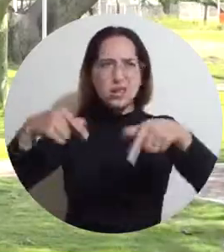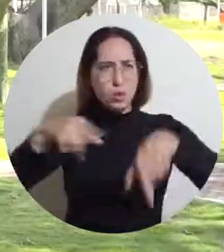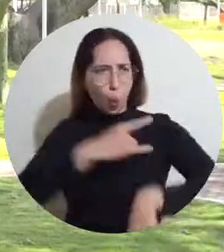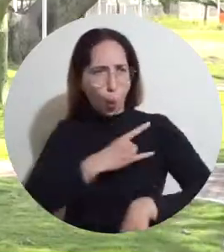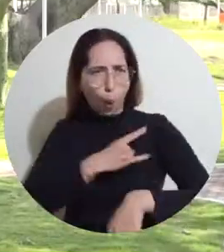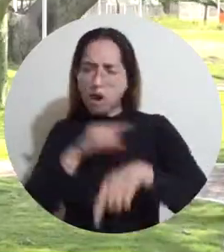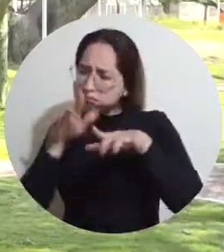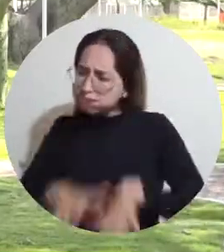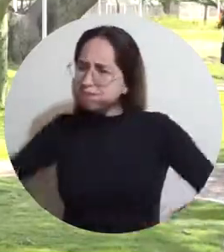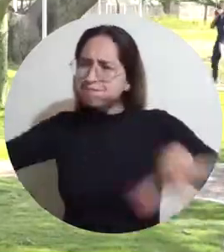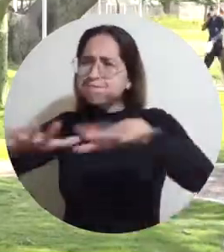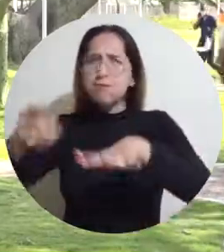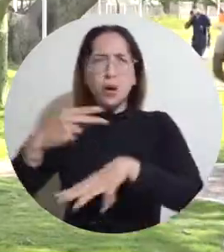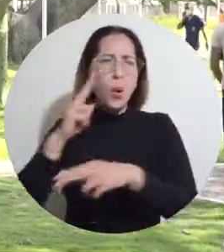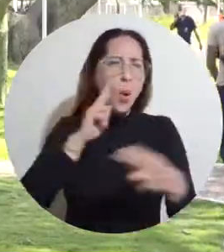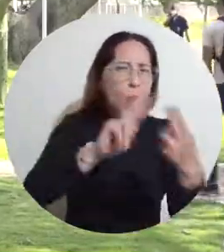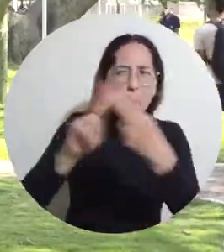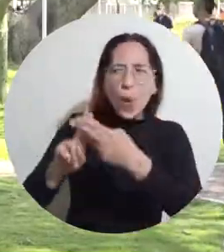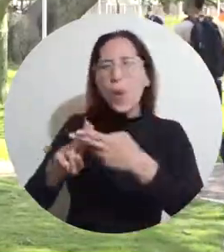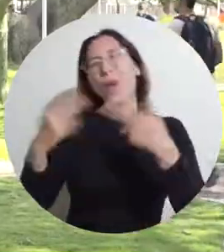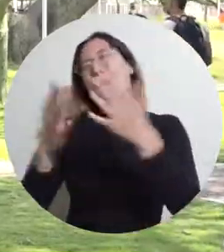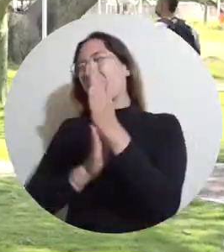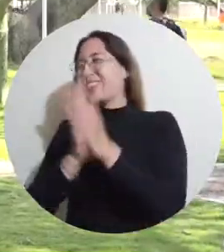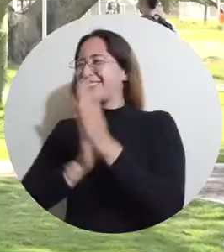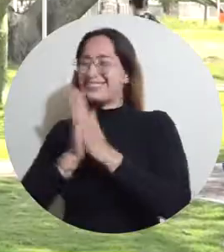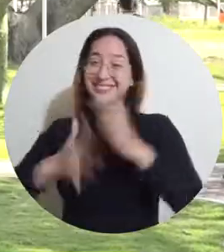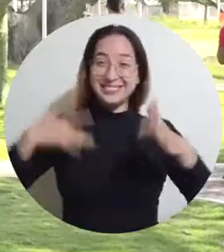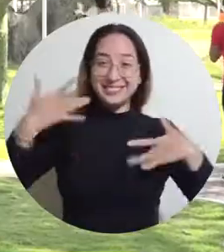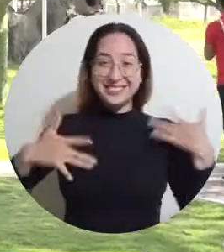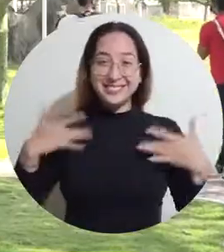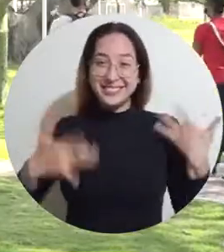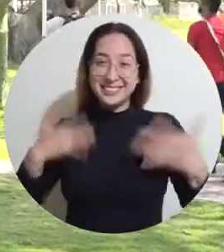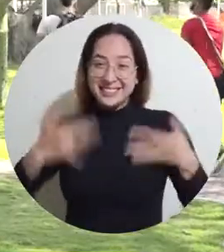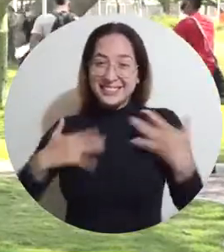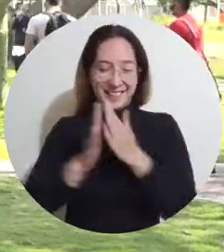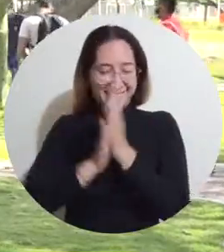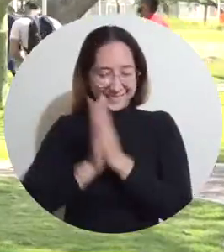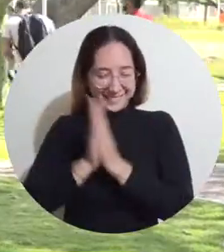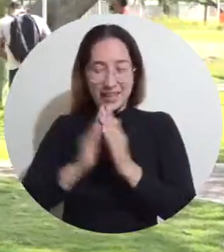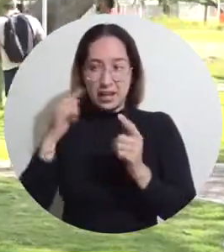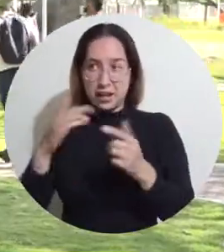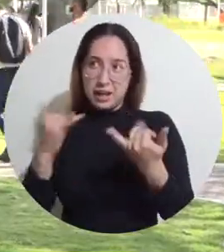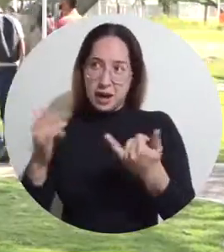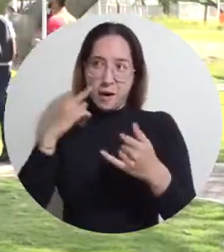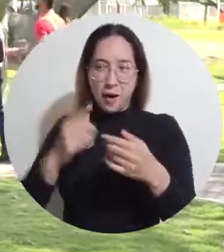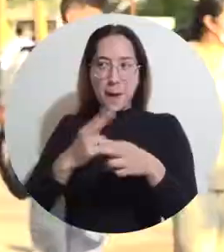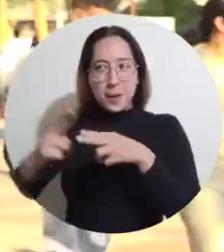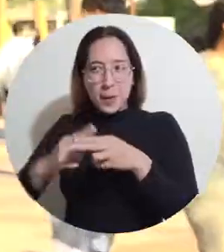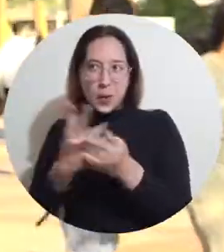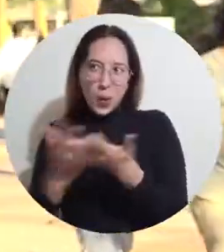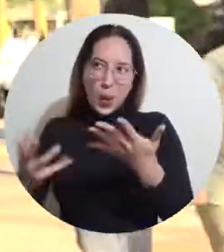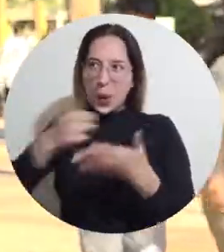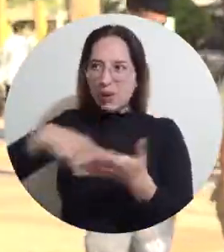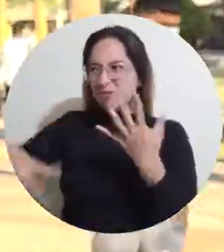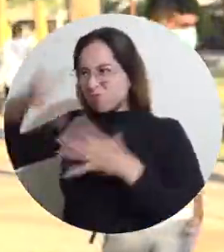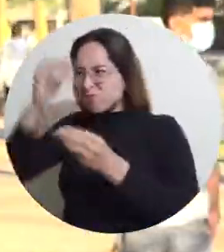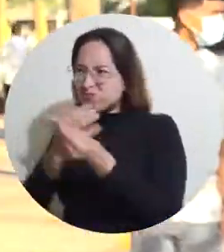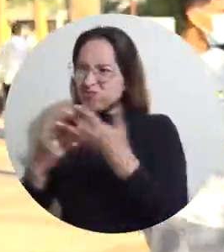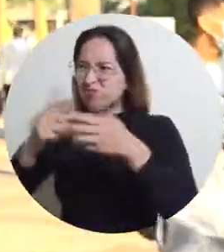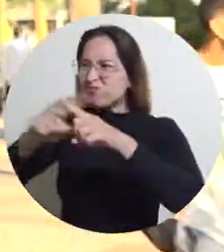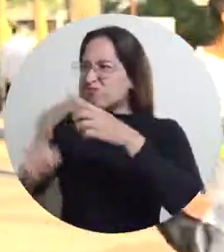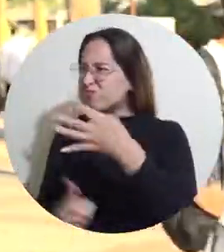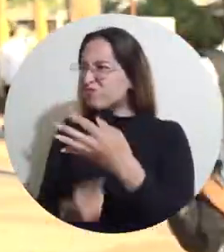pues me da mucha alegría y mucha felicidad y entusiasmo por todo lo que se viene. Una gana